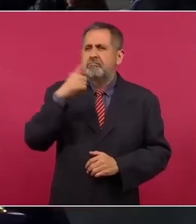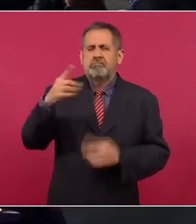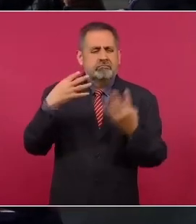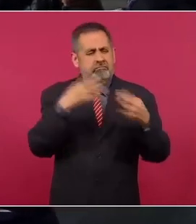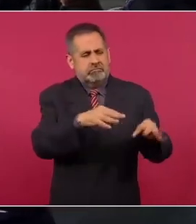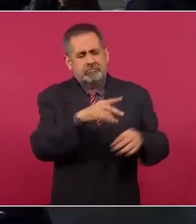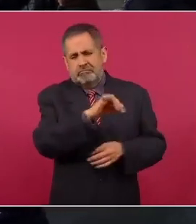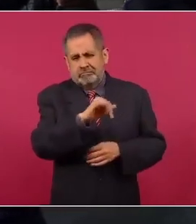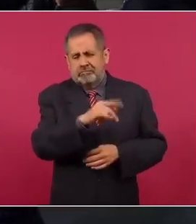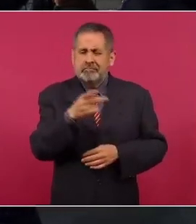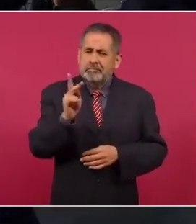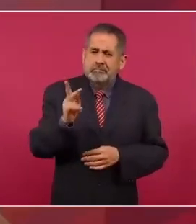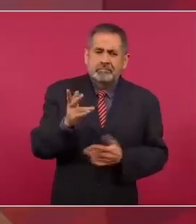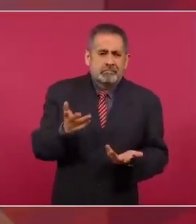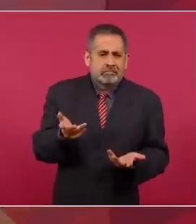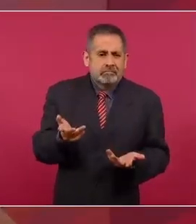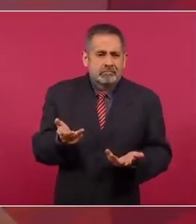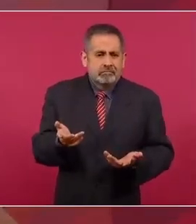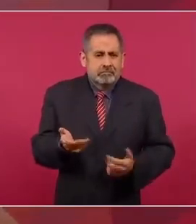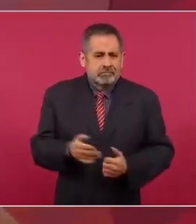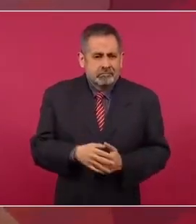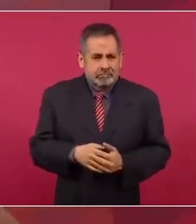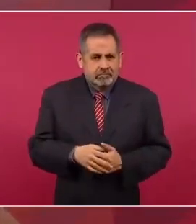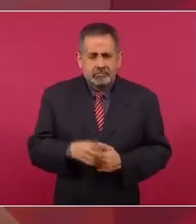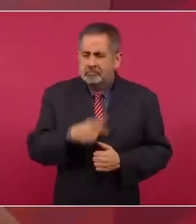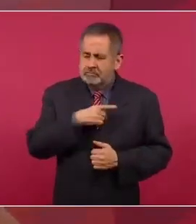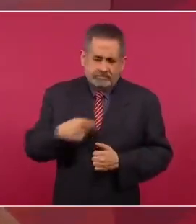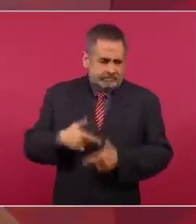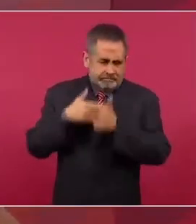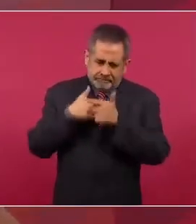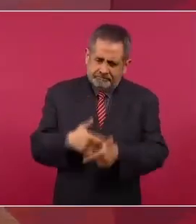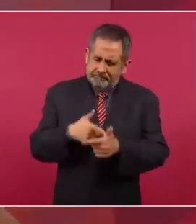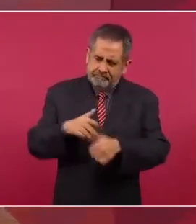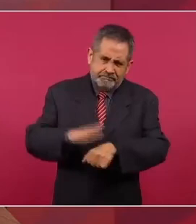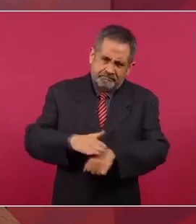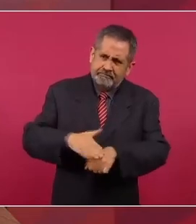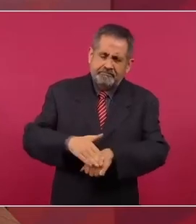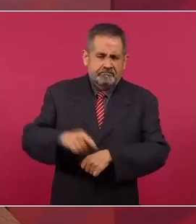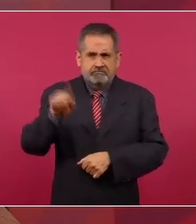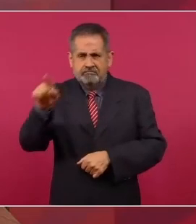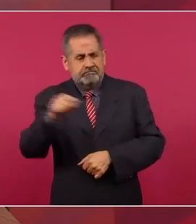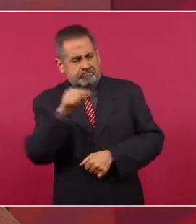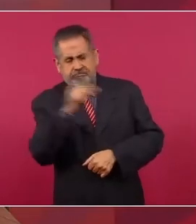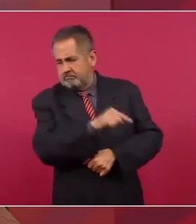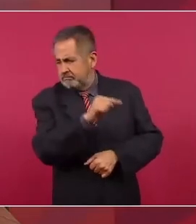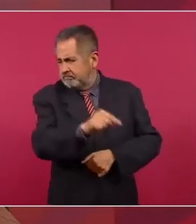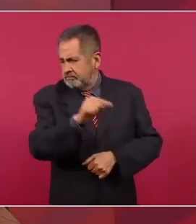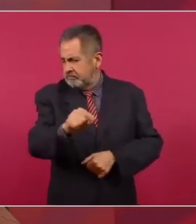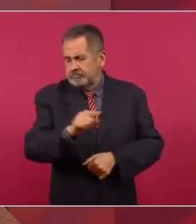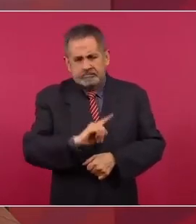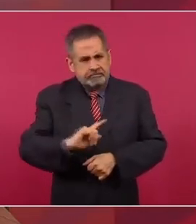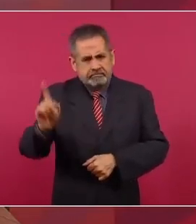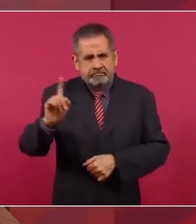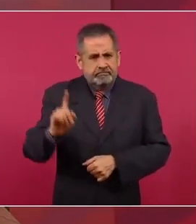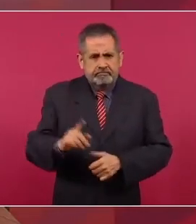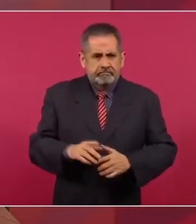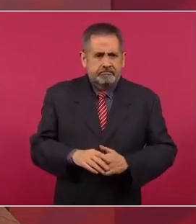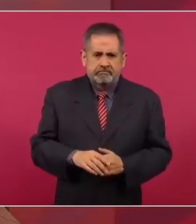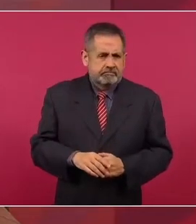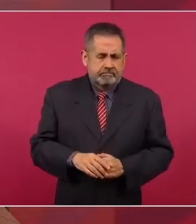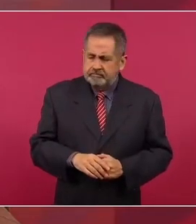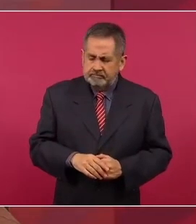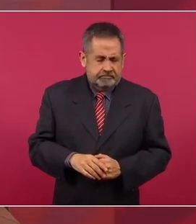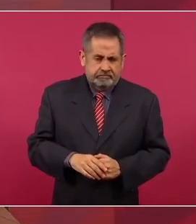y seguir señalando que no hay